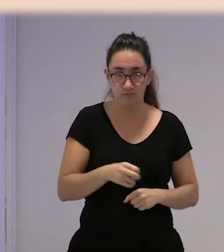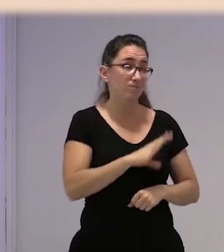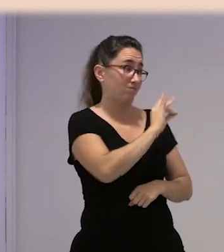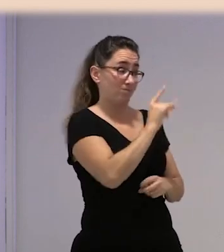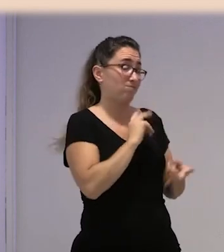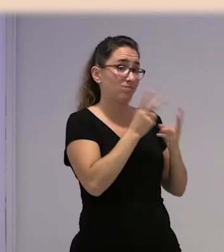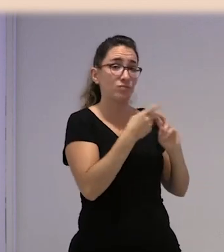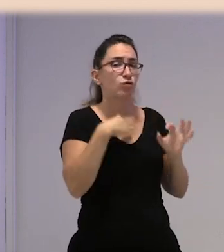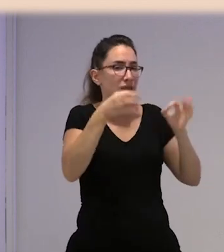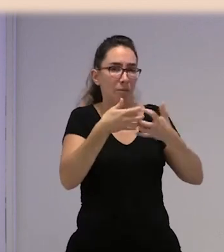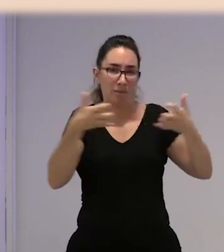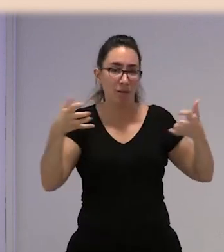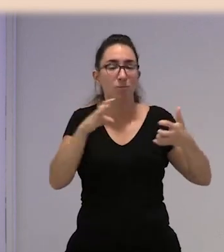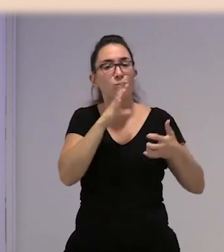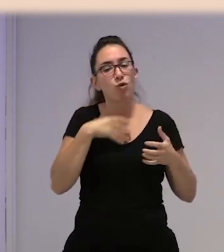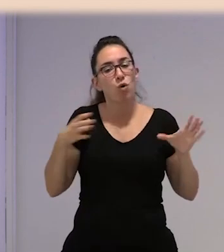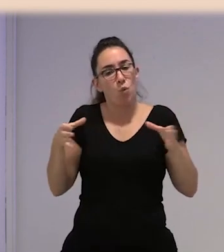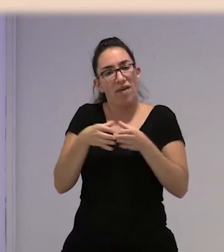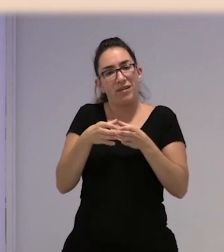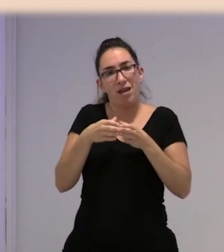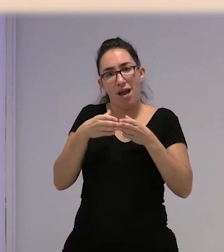palabra, porque yo tenía una cuadrilla de marroquí.